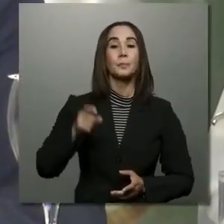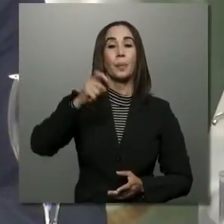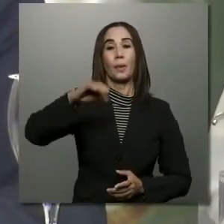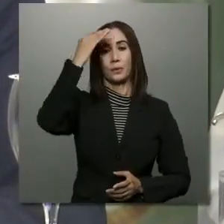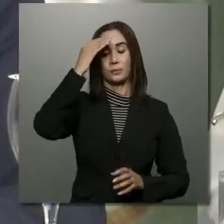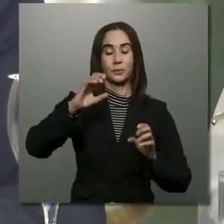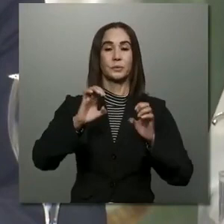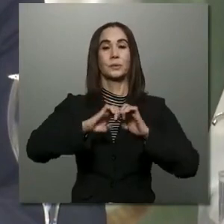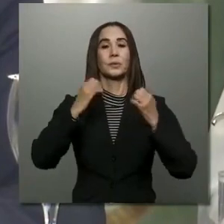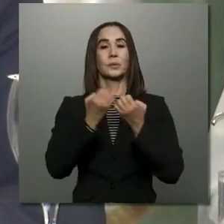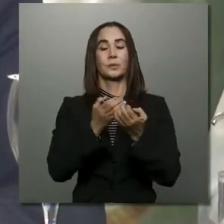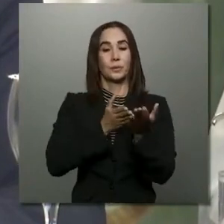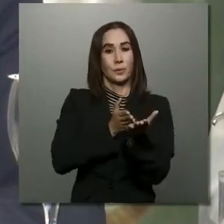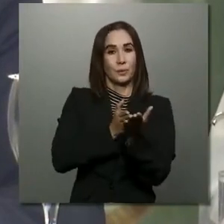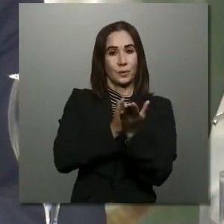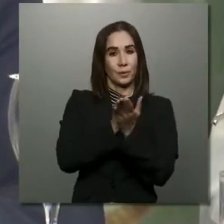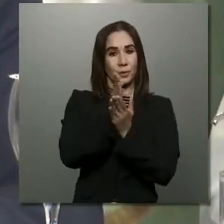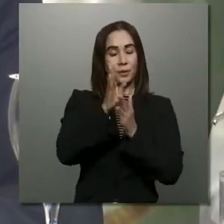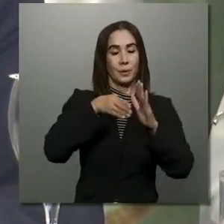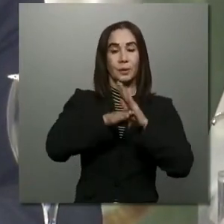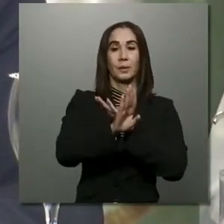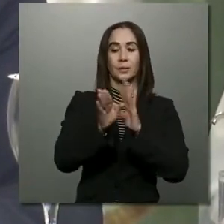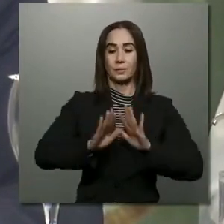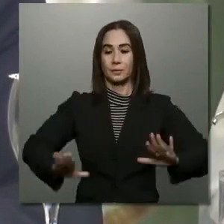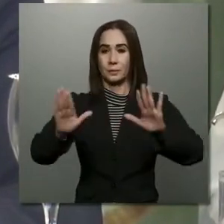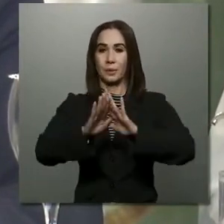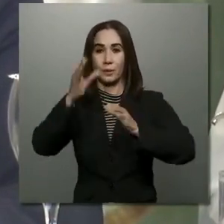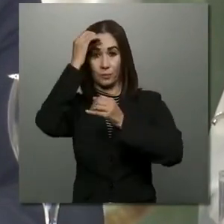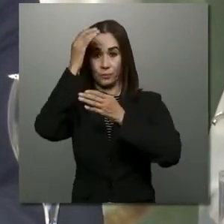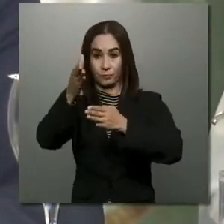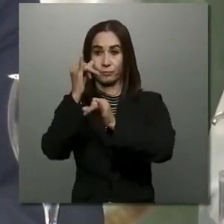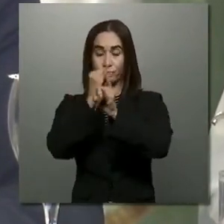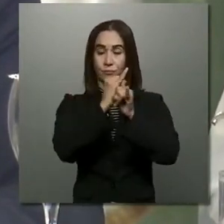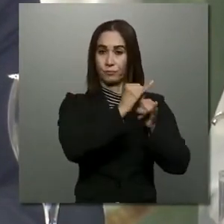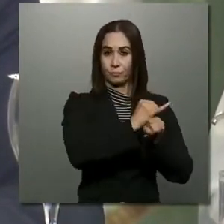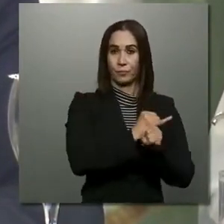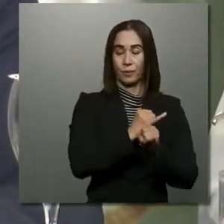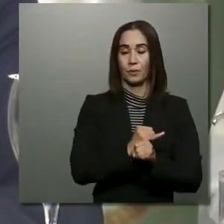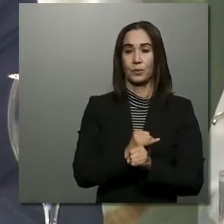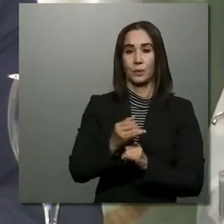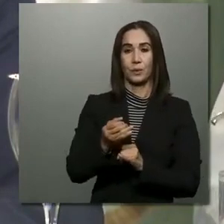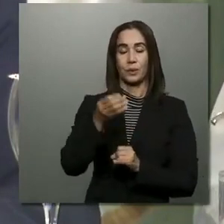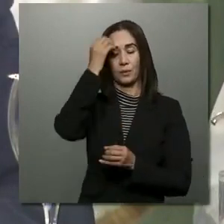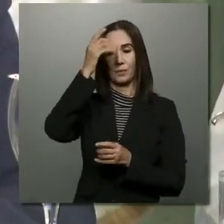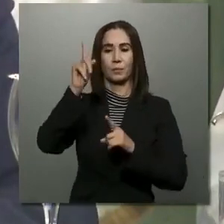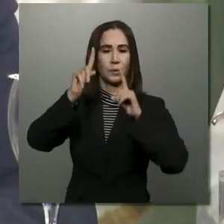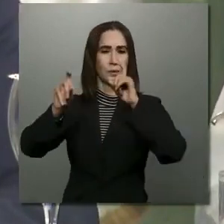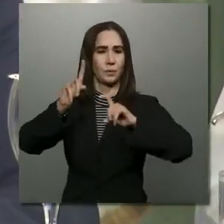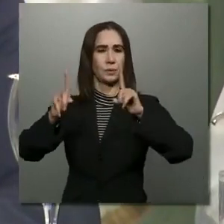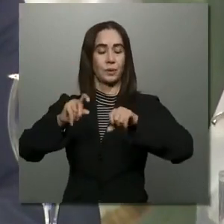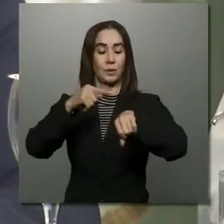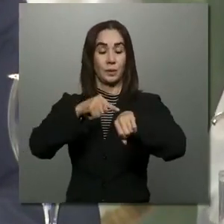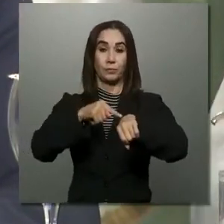equipos que permitan el acceso a bases de datos institucionales para hacer consultas en tiempo